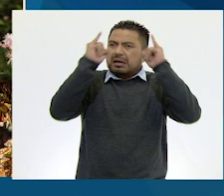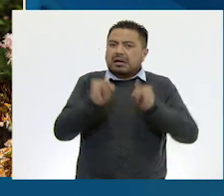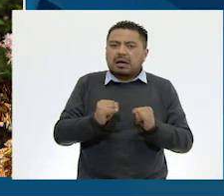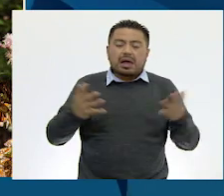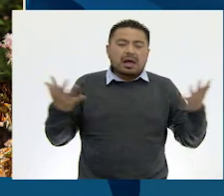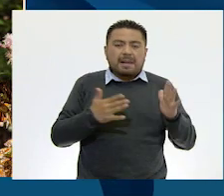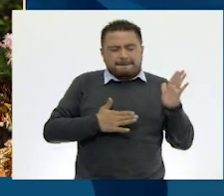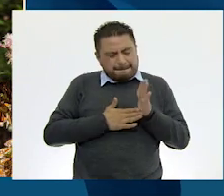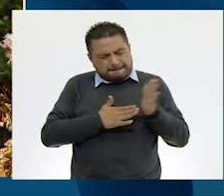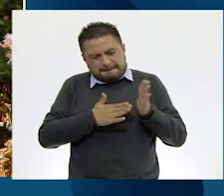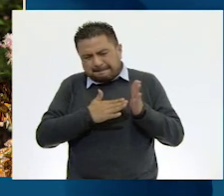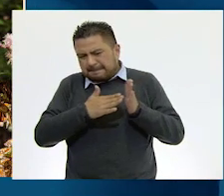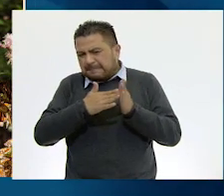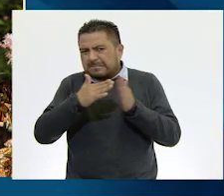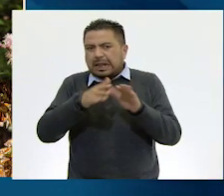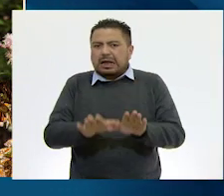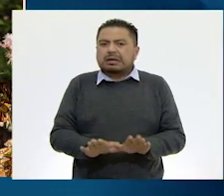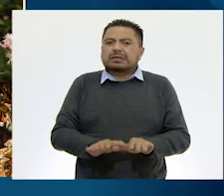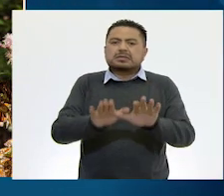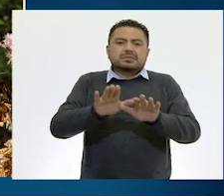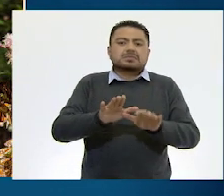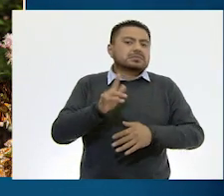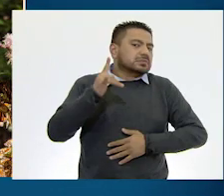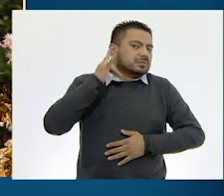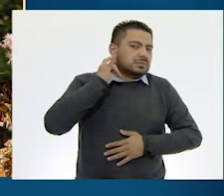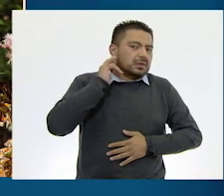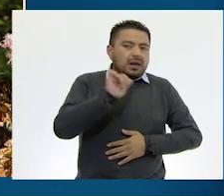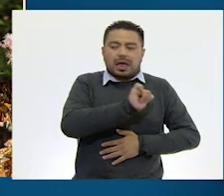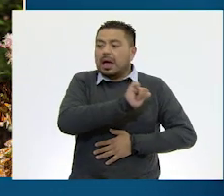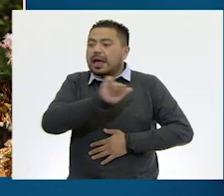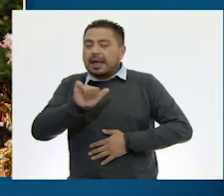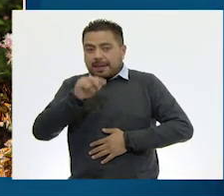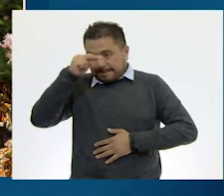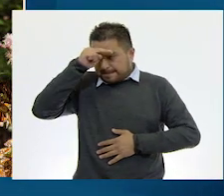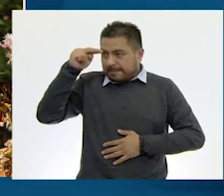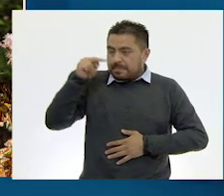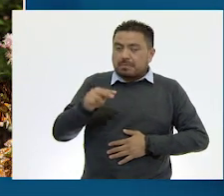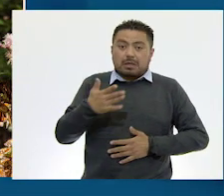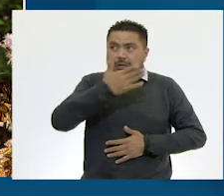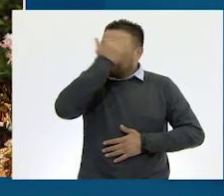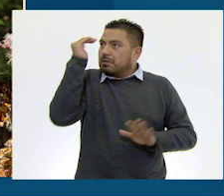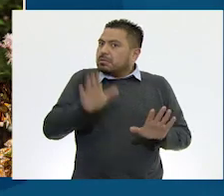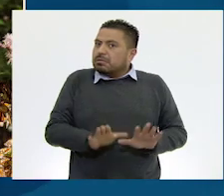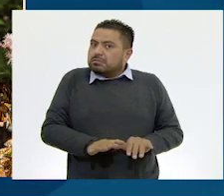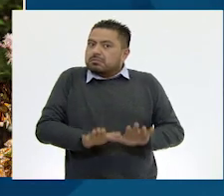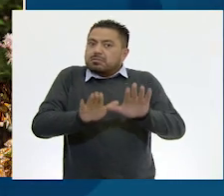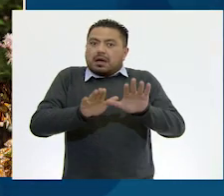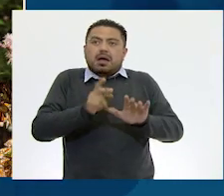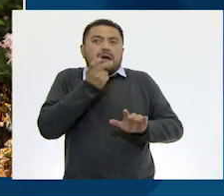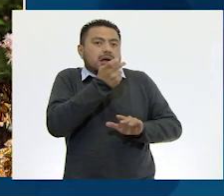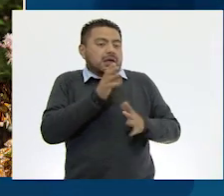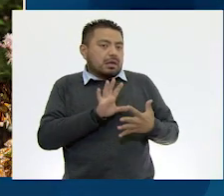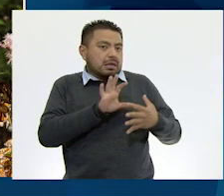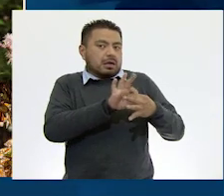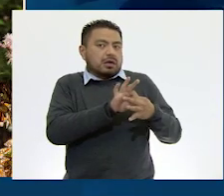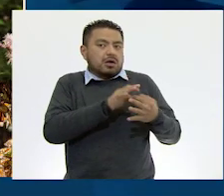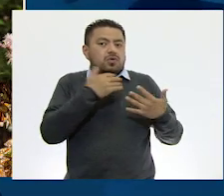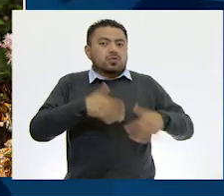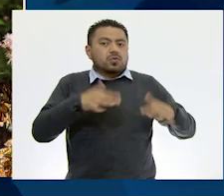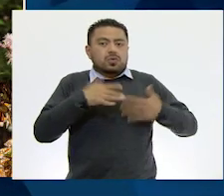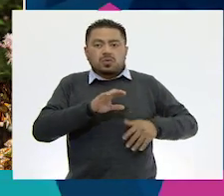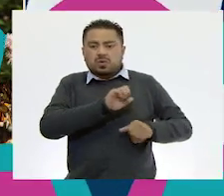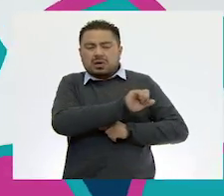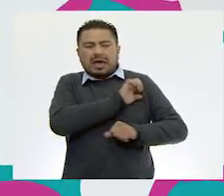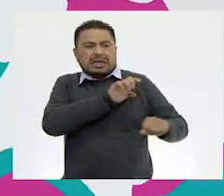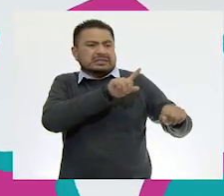a millones de ejemplares a California y a México. No sabía que la mariposa monarca es considerada una especie